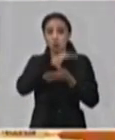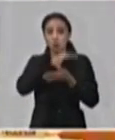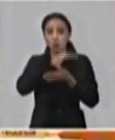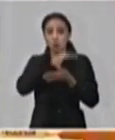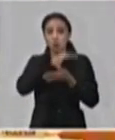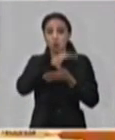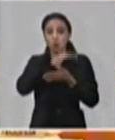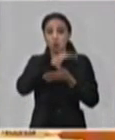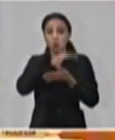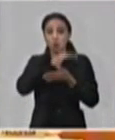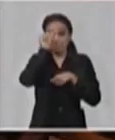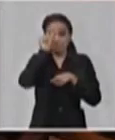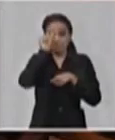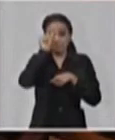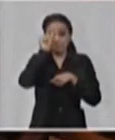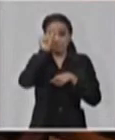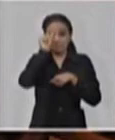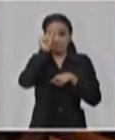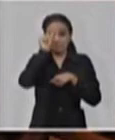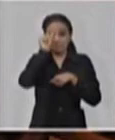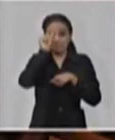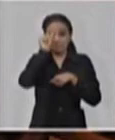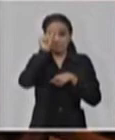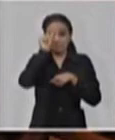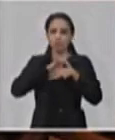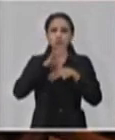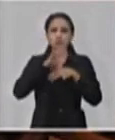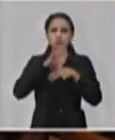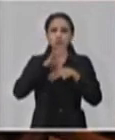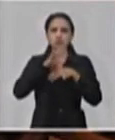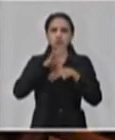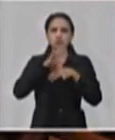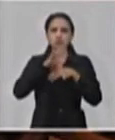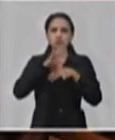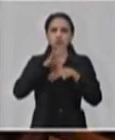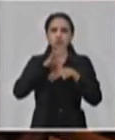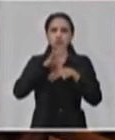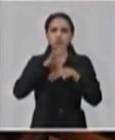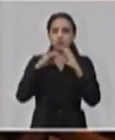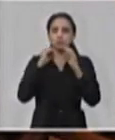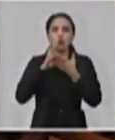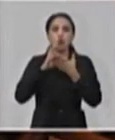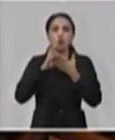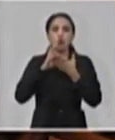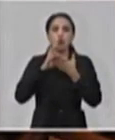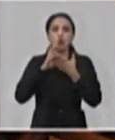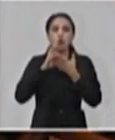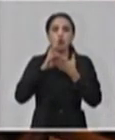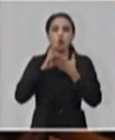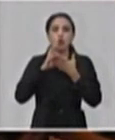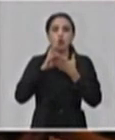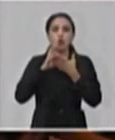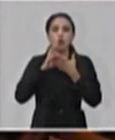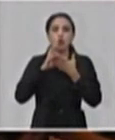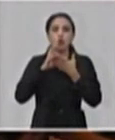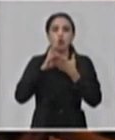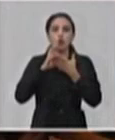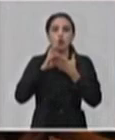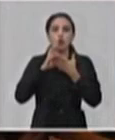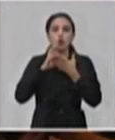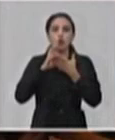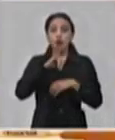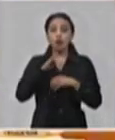enfermo, sino que también ha estado en comunicación y colaborando con el pueblo chino. Al igual que